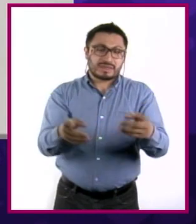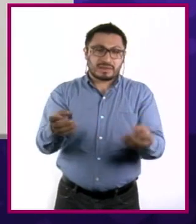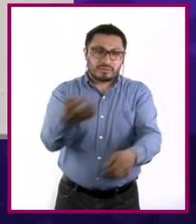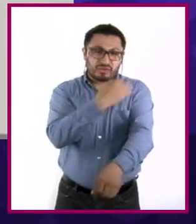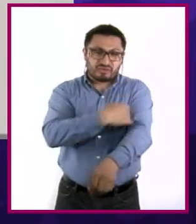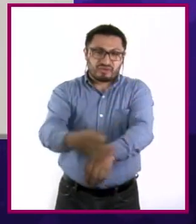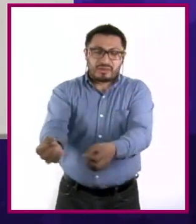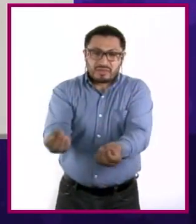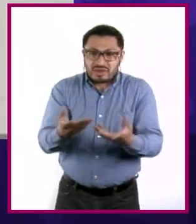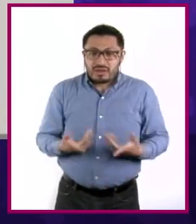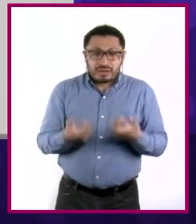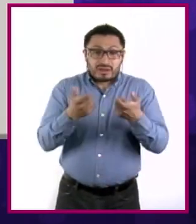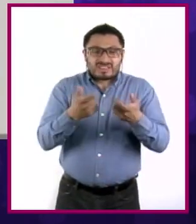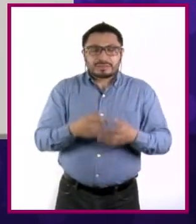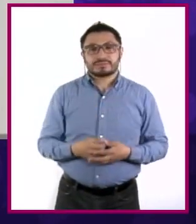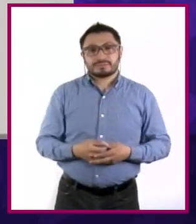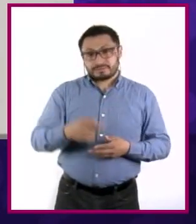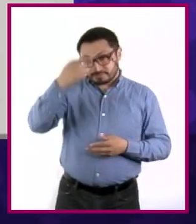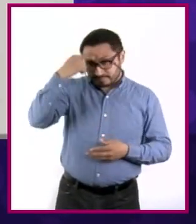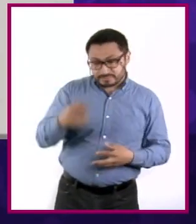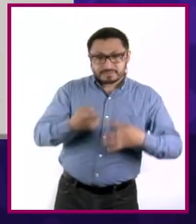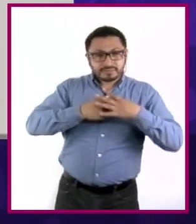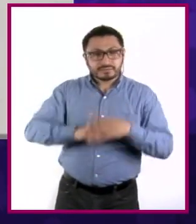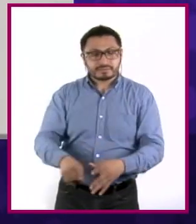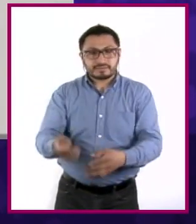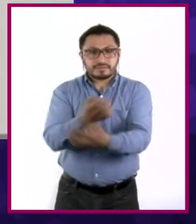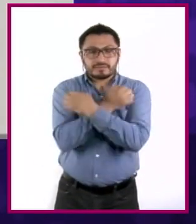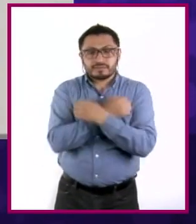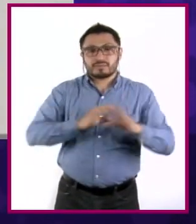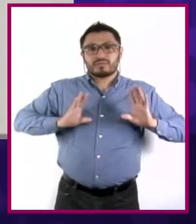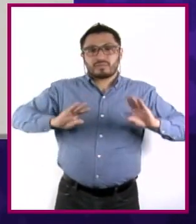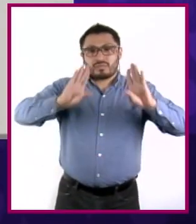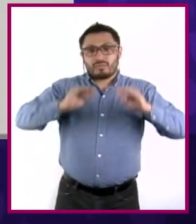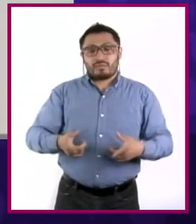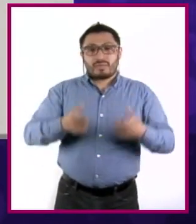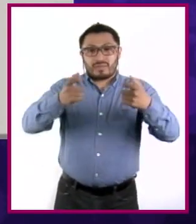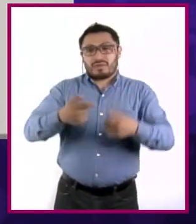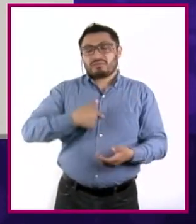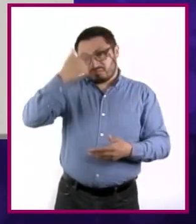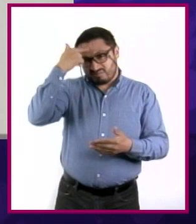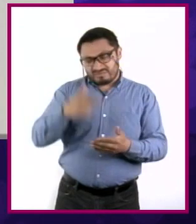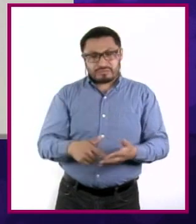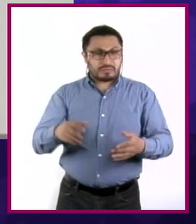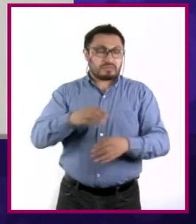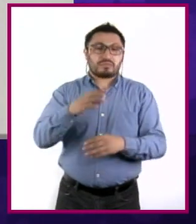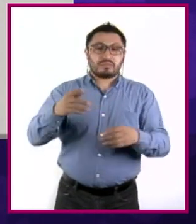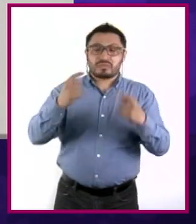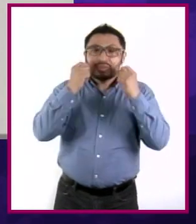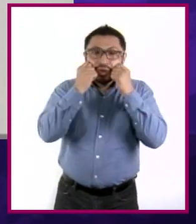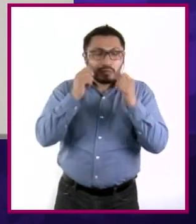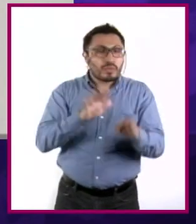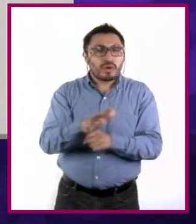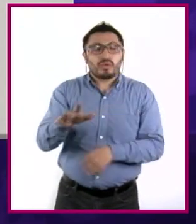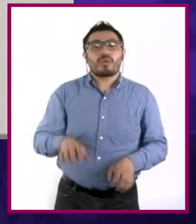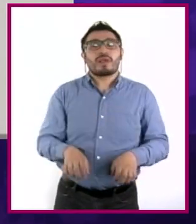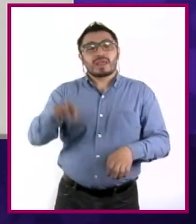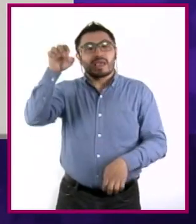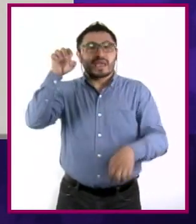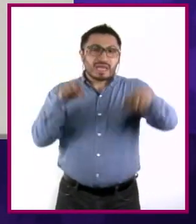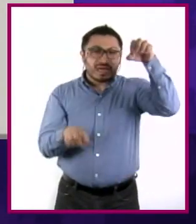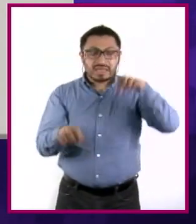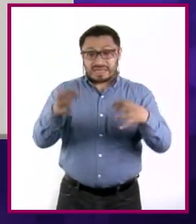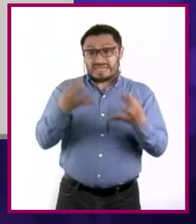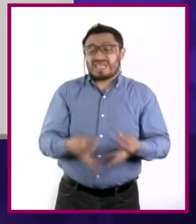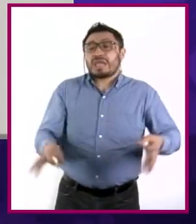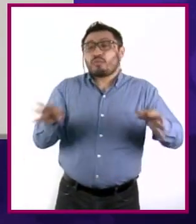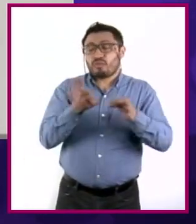comenzar a educarse de manera financiera, yo creo que no hay edad, sino que lo importante es que tengas los